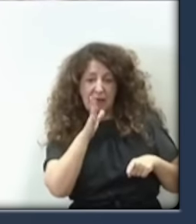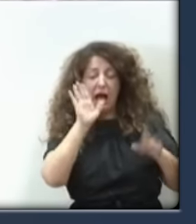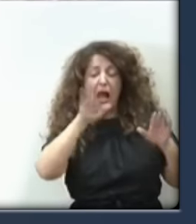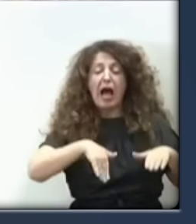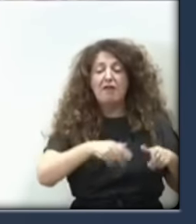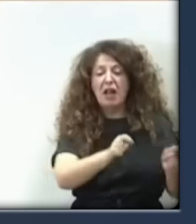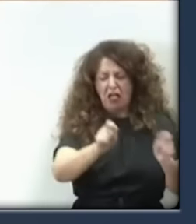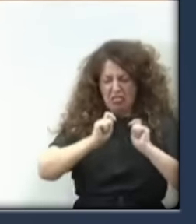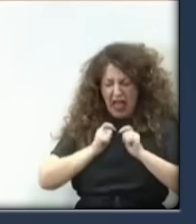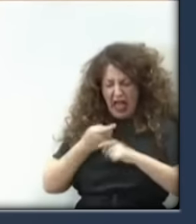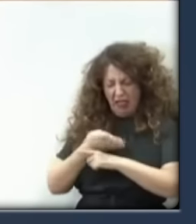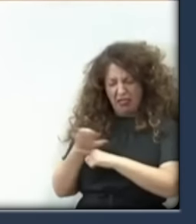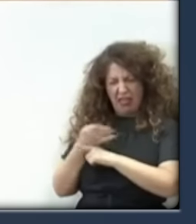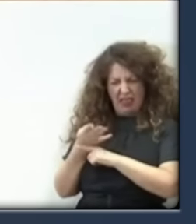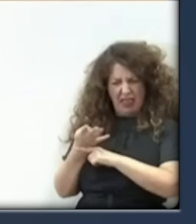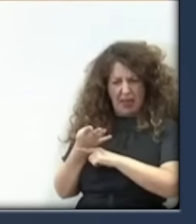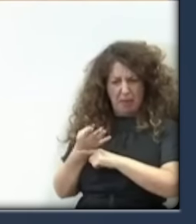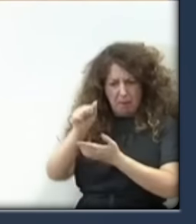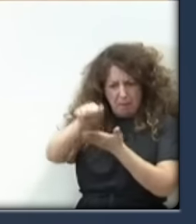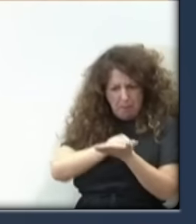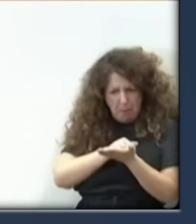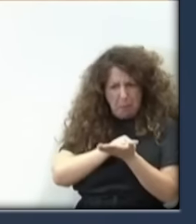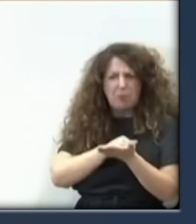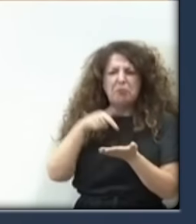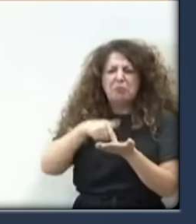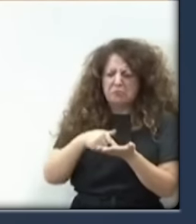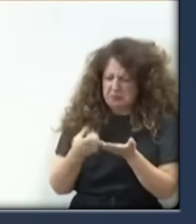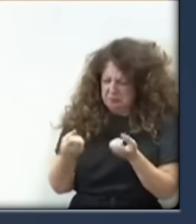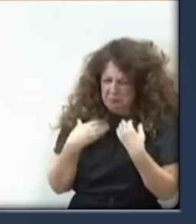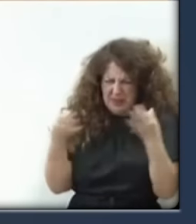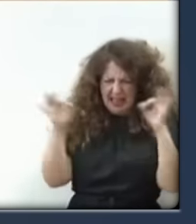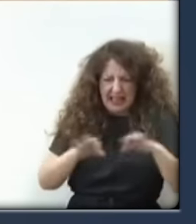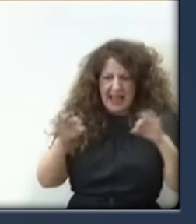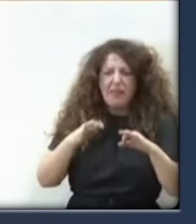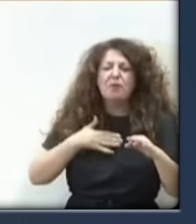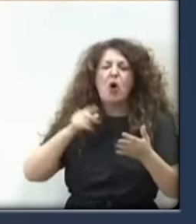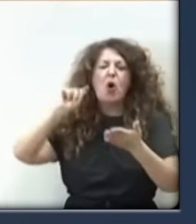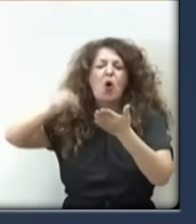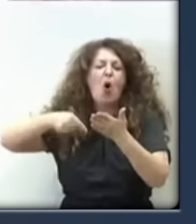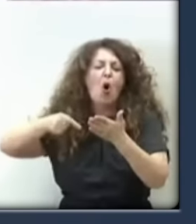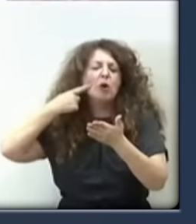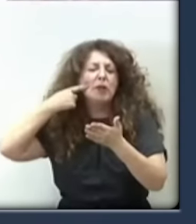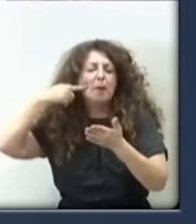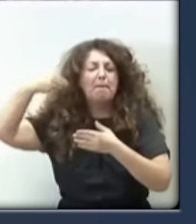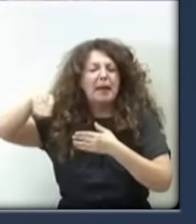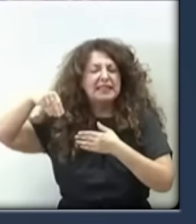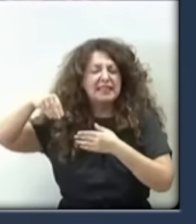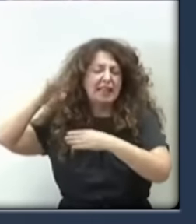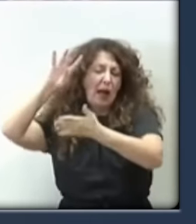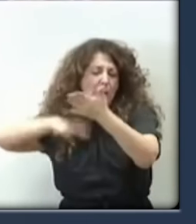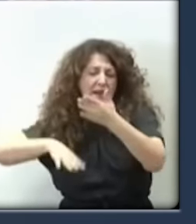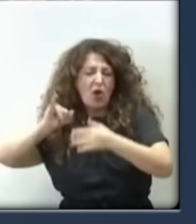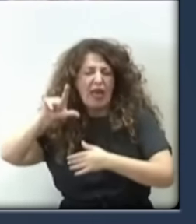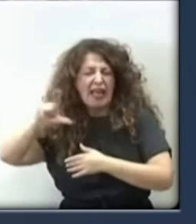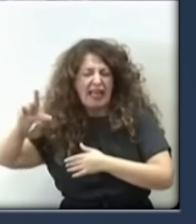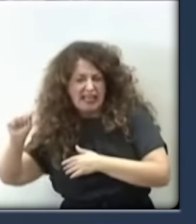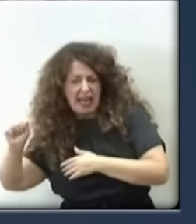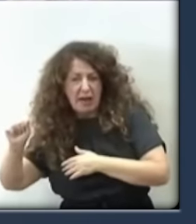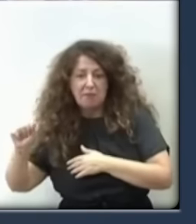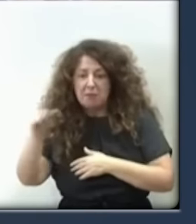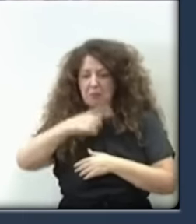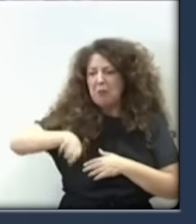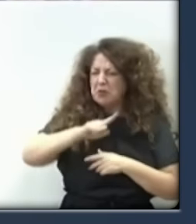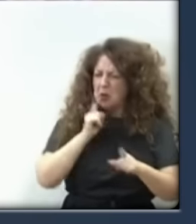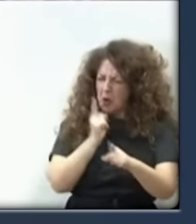que investiga los contratos del señor Illa. Le pregunto, ¿están ustedes reinventando el derecho administrativo o es que nos dedicamos o se dedican ustedes directamente